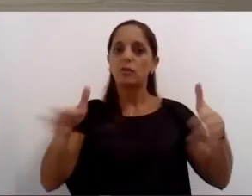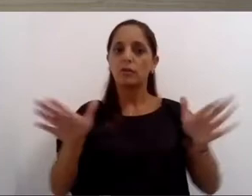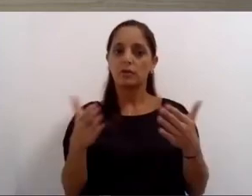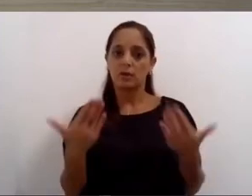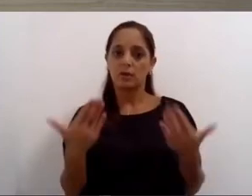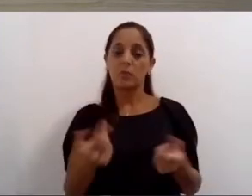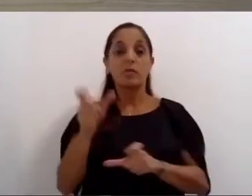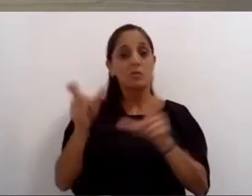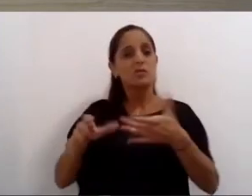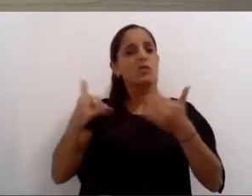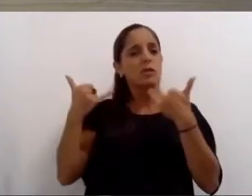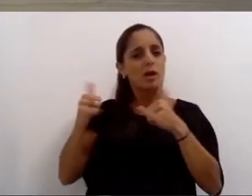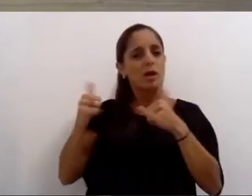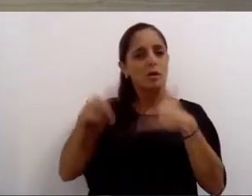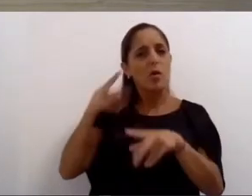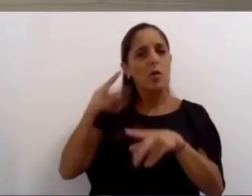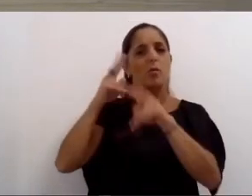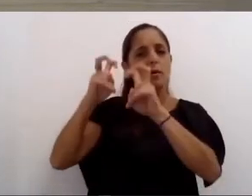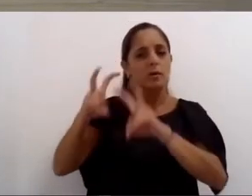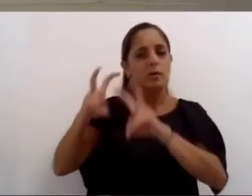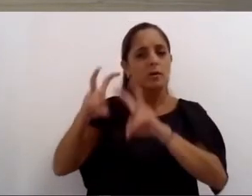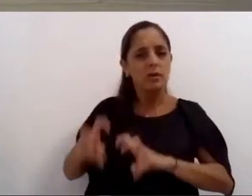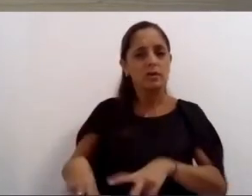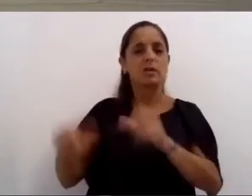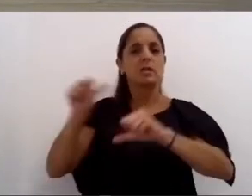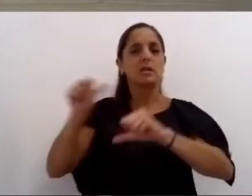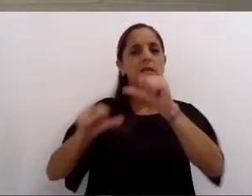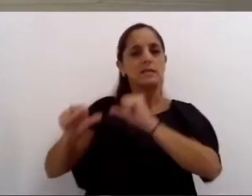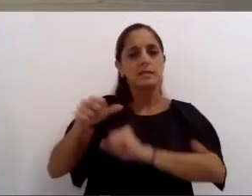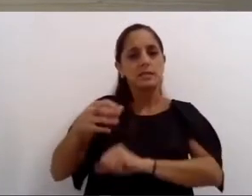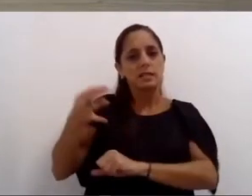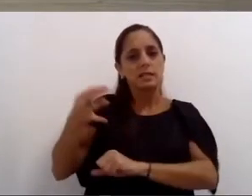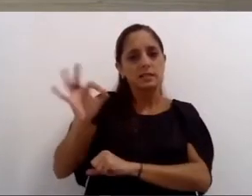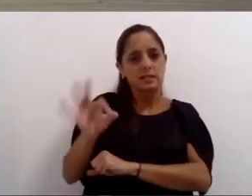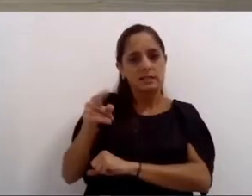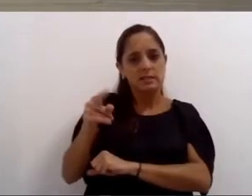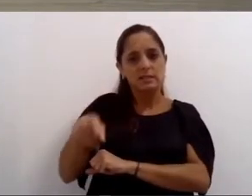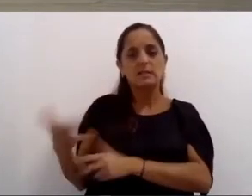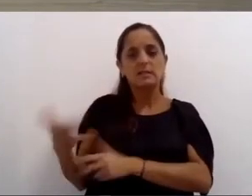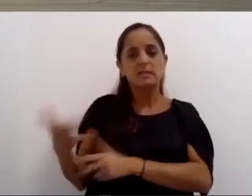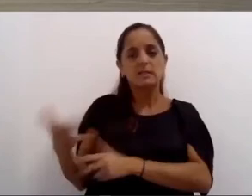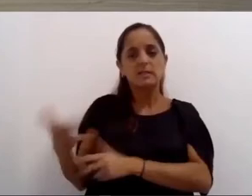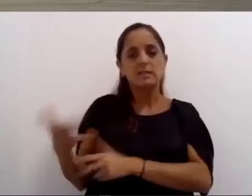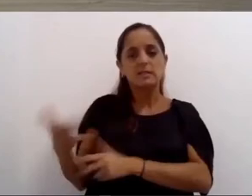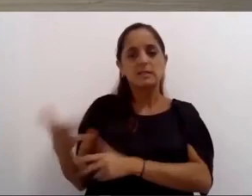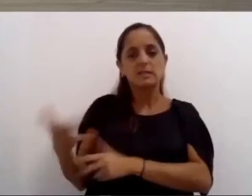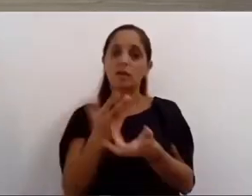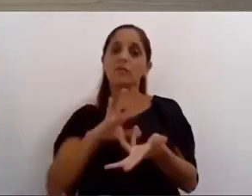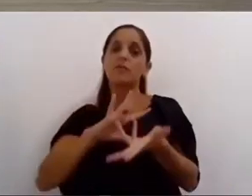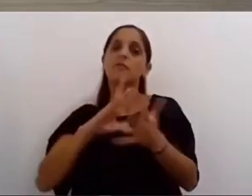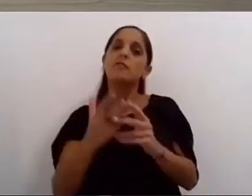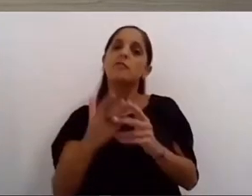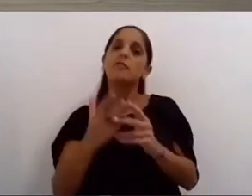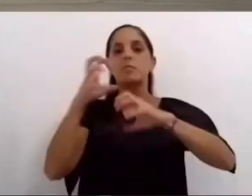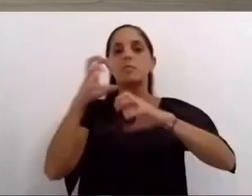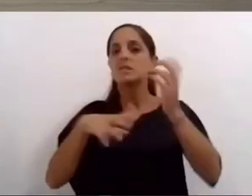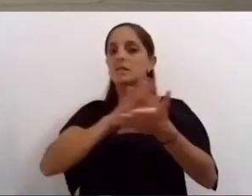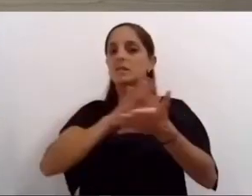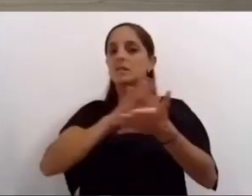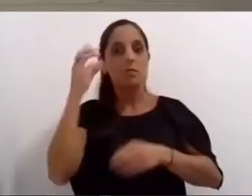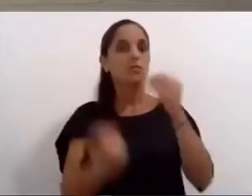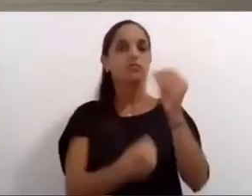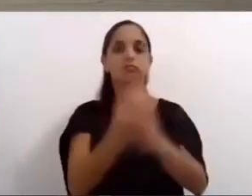formación e investigación que necesitan condiciones de contextos para crear nuevos emprendimientos de alto impacto